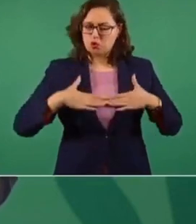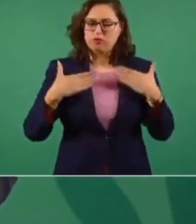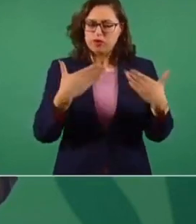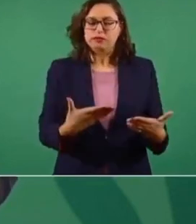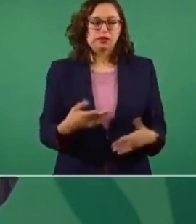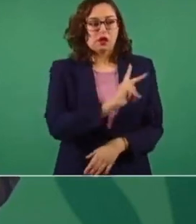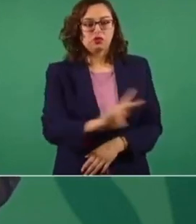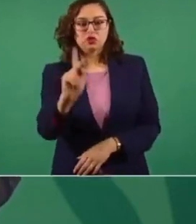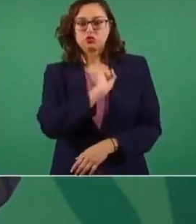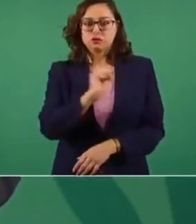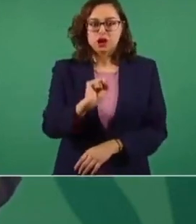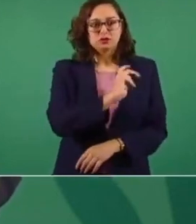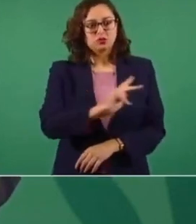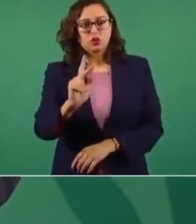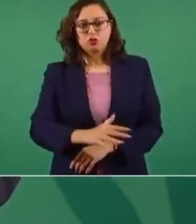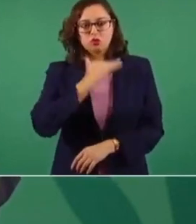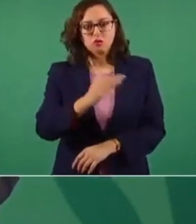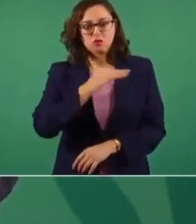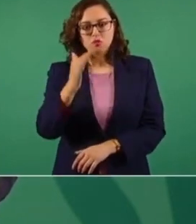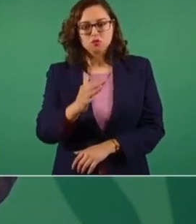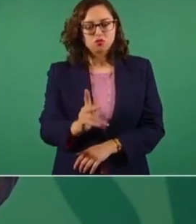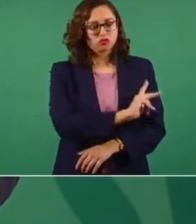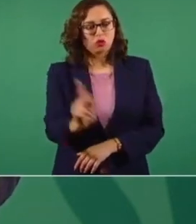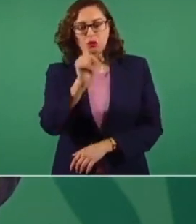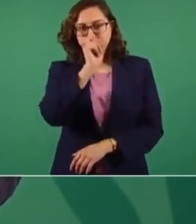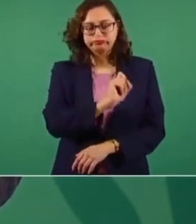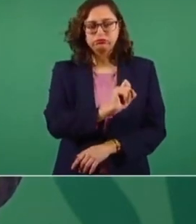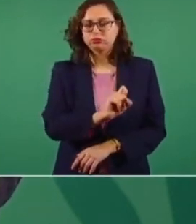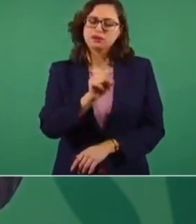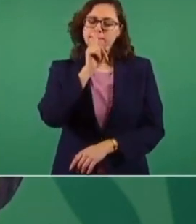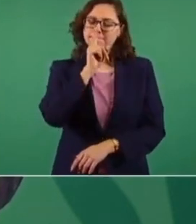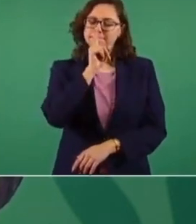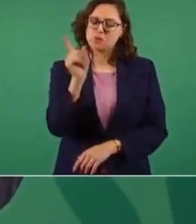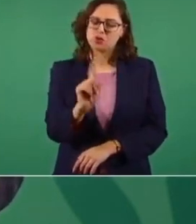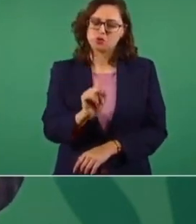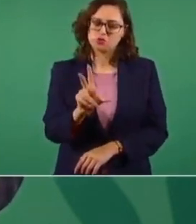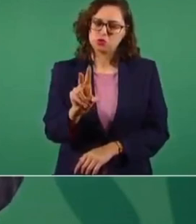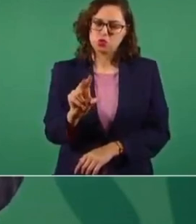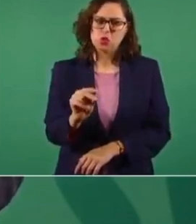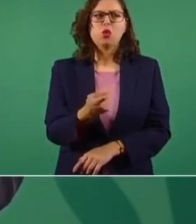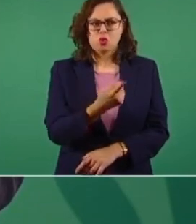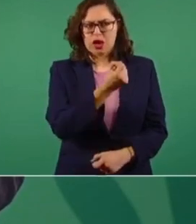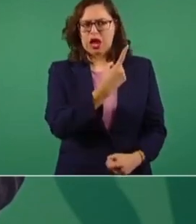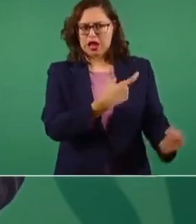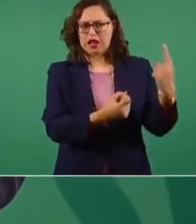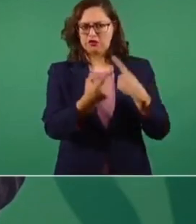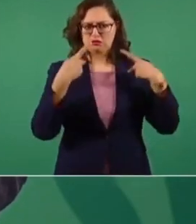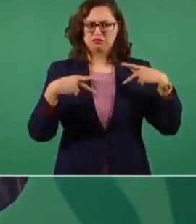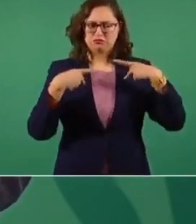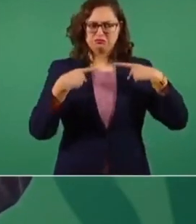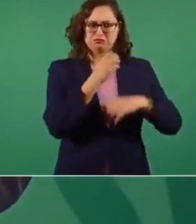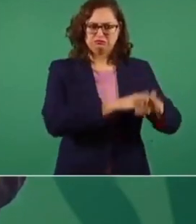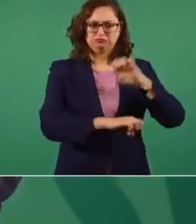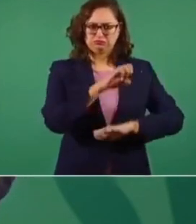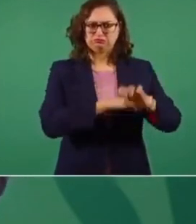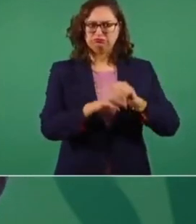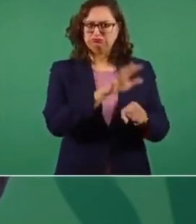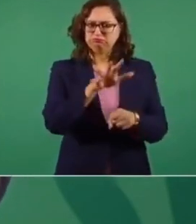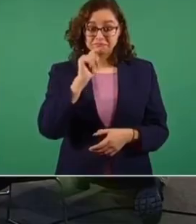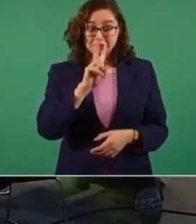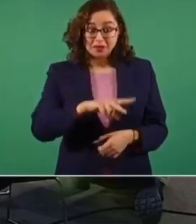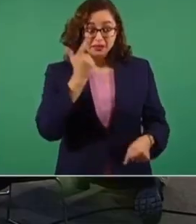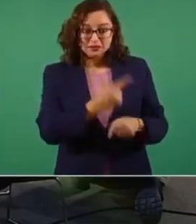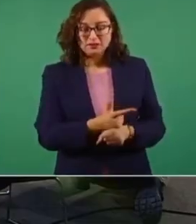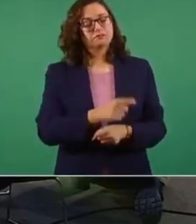malos y que todos son corruptos y que todo está podrido, pues no. No, no, no. Hay empresarios con dimensión